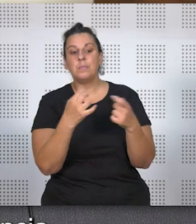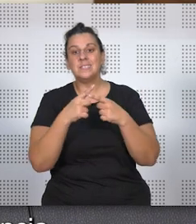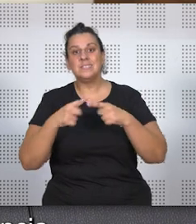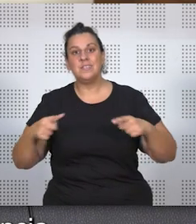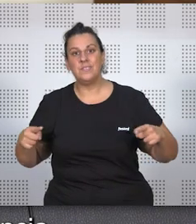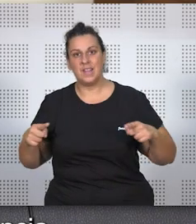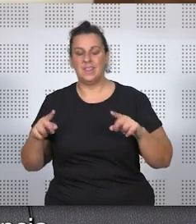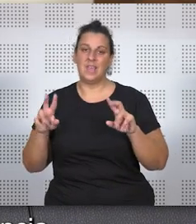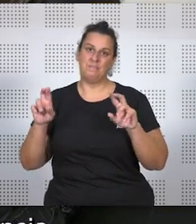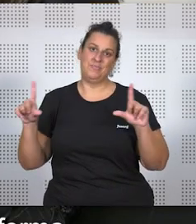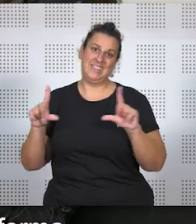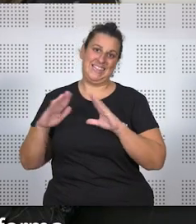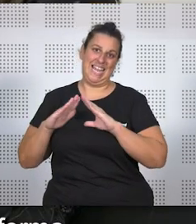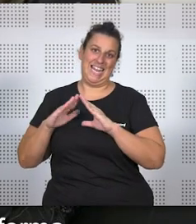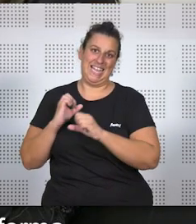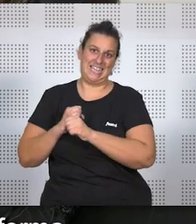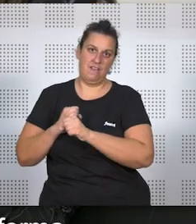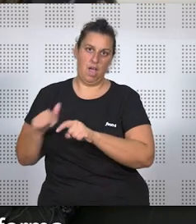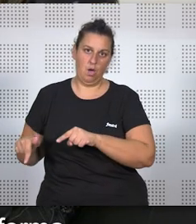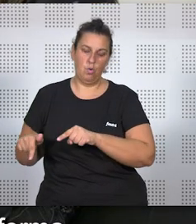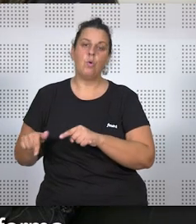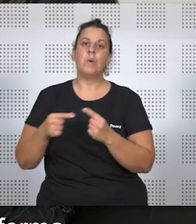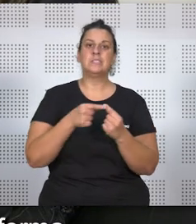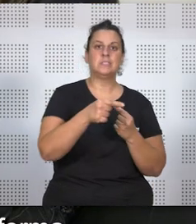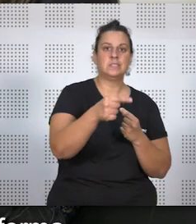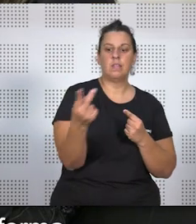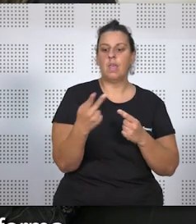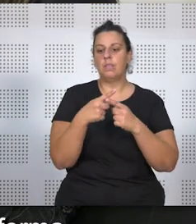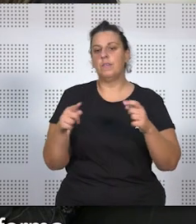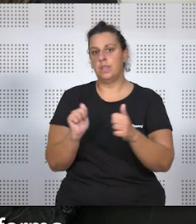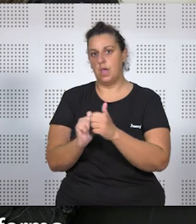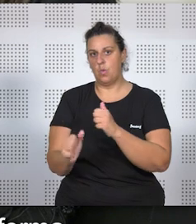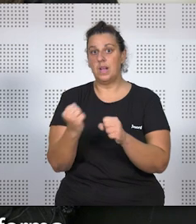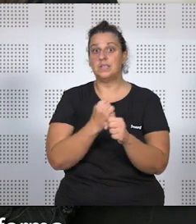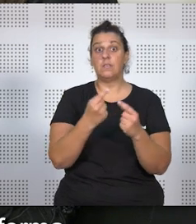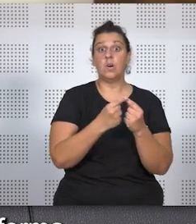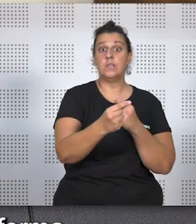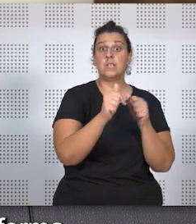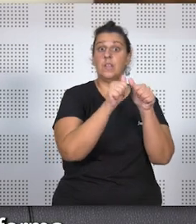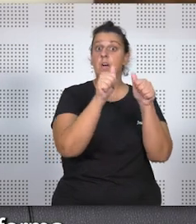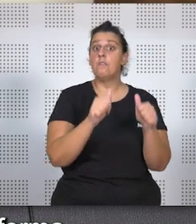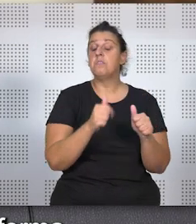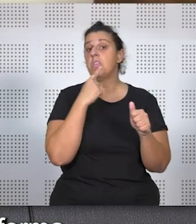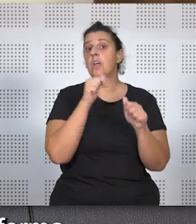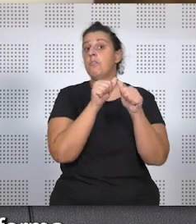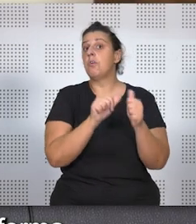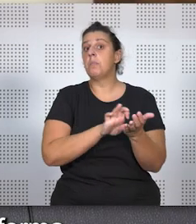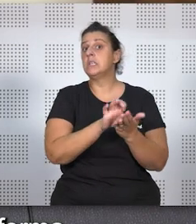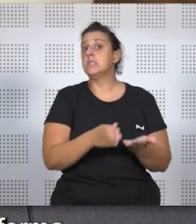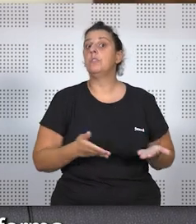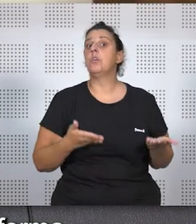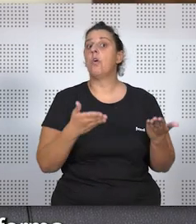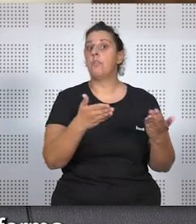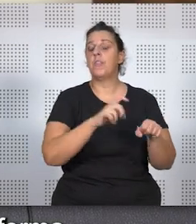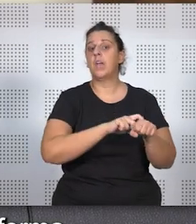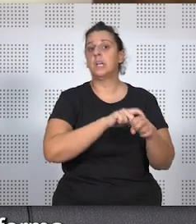tiene con el teletrabajo. Cuando habla del trabajo a distancia lo define como una forma de prestación de servicios que cumple